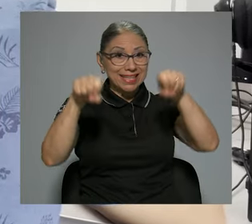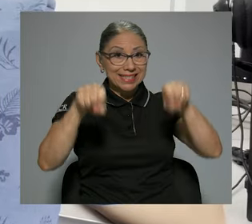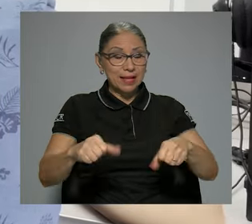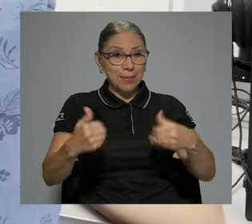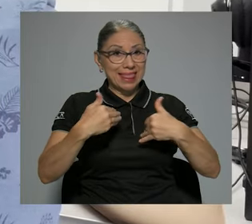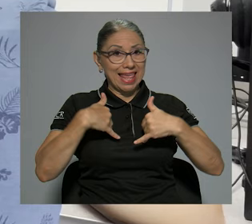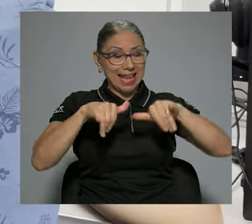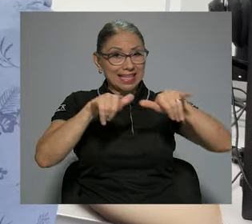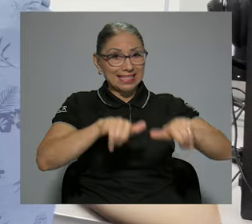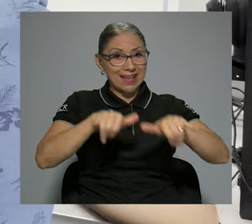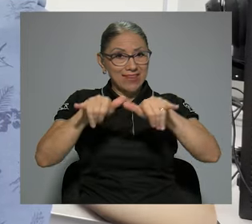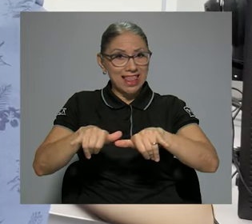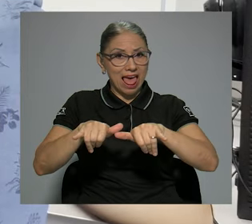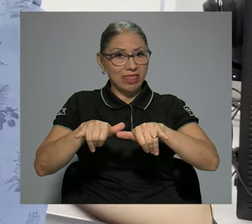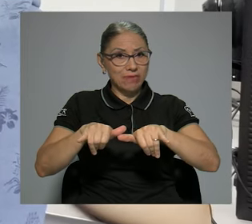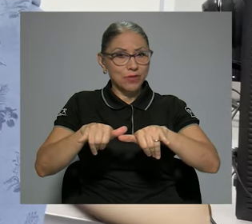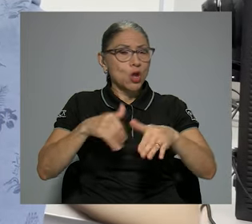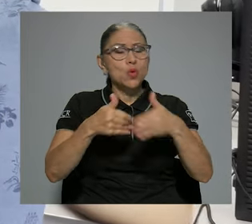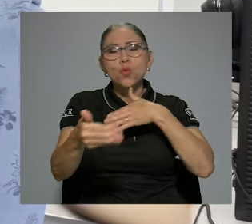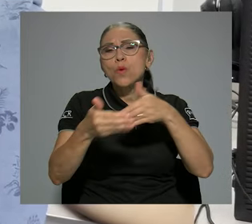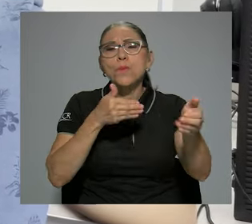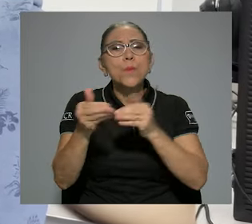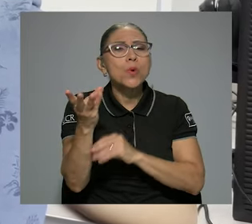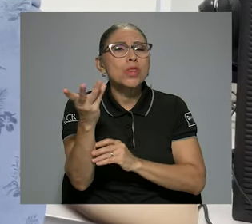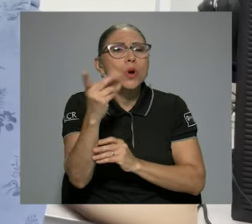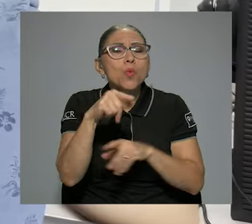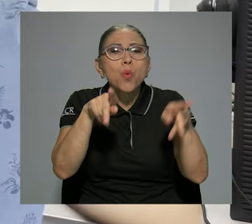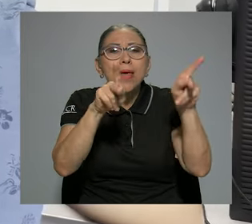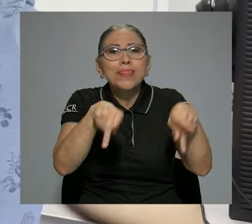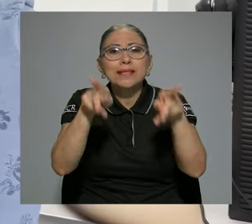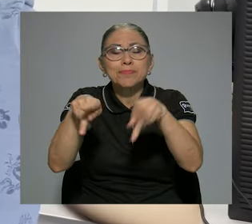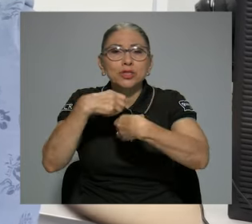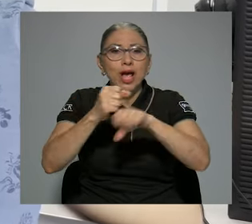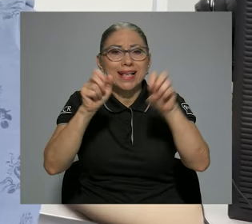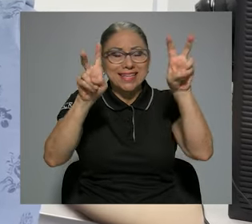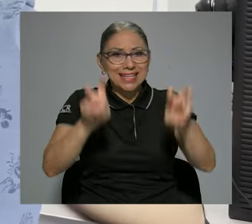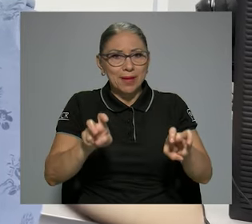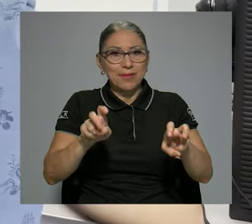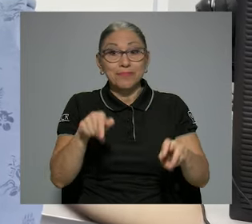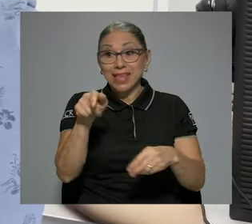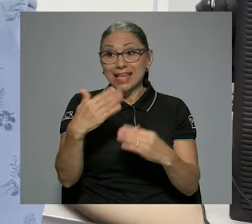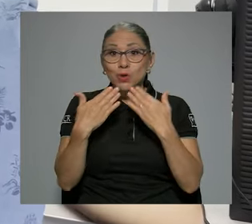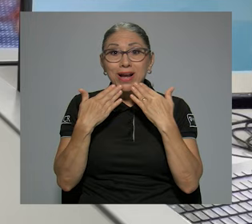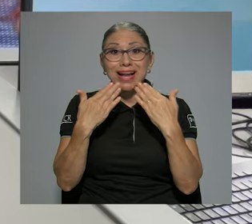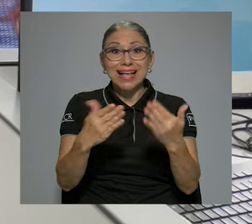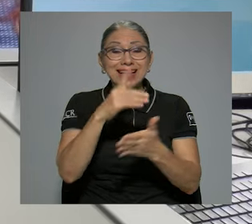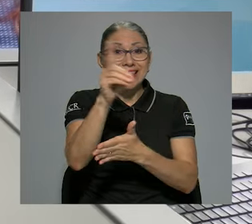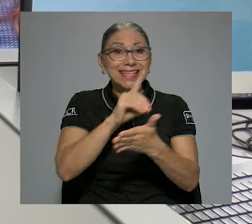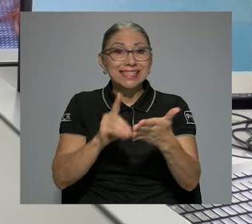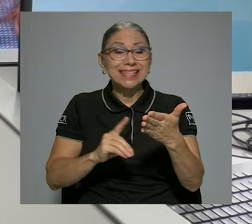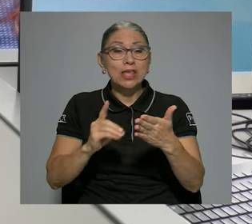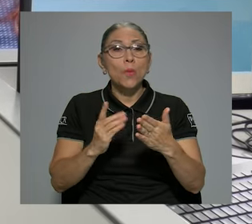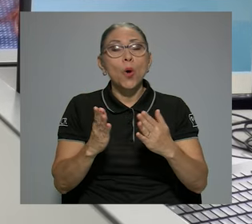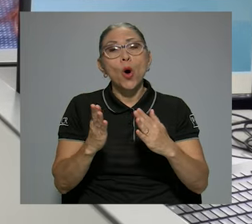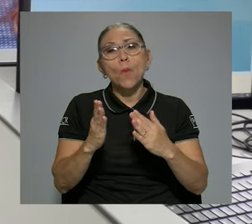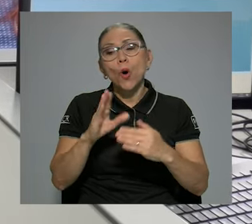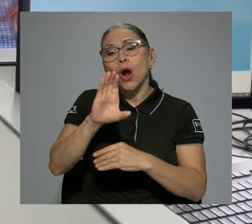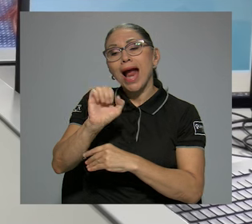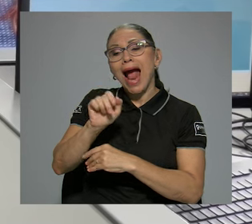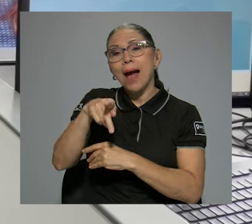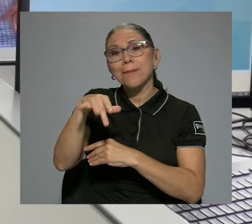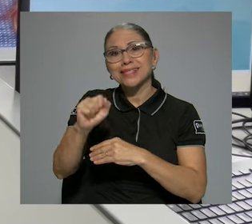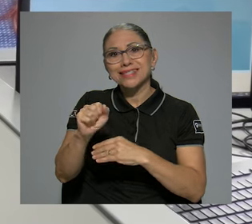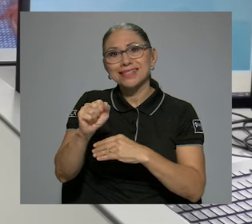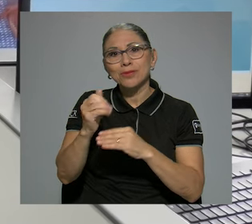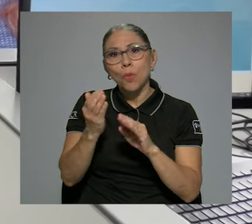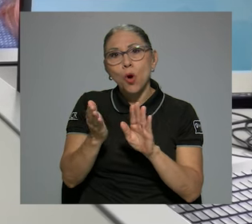El sistema mantiene su estabilidad independientemente del número de personas que hace el examen, gracias a su diseño por